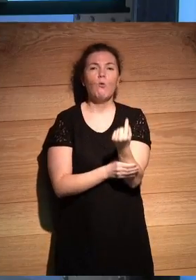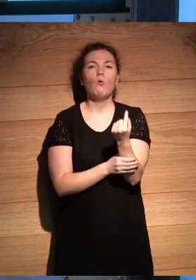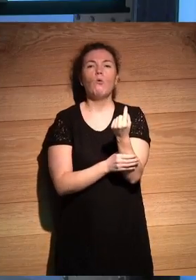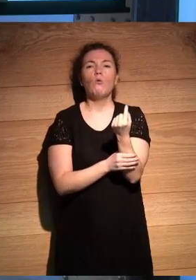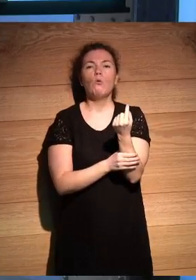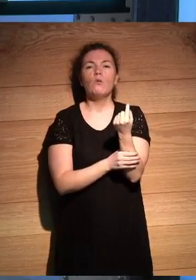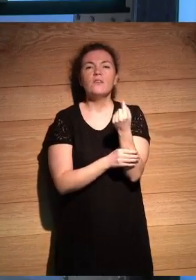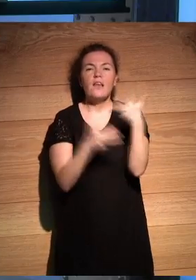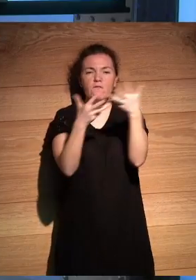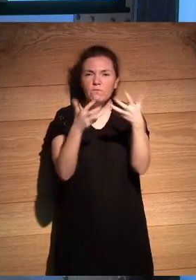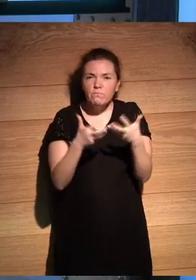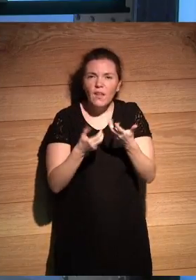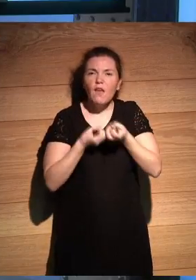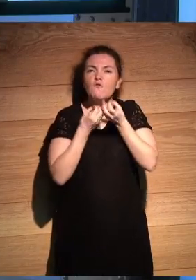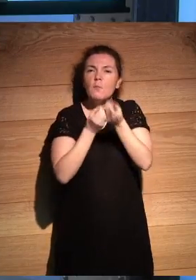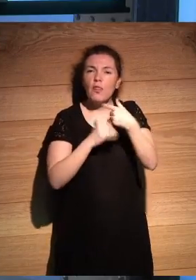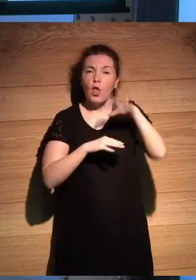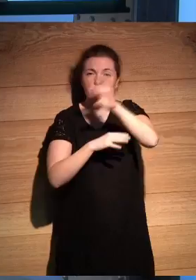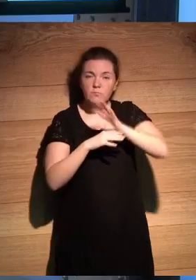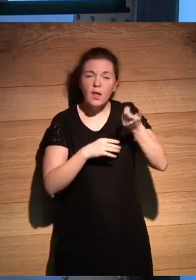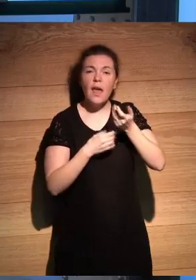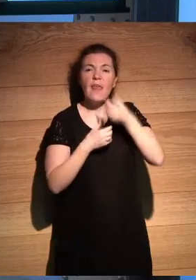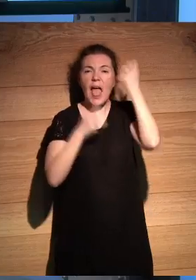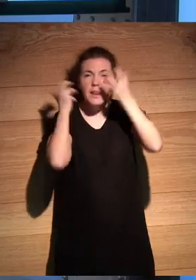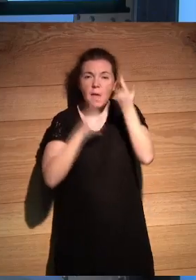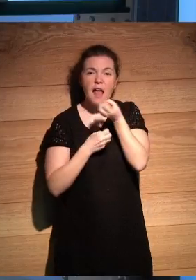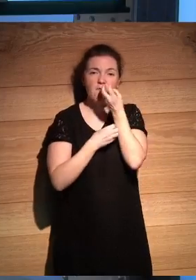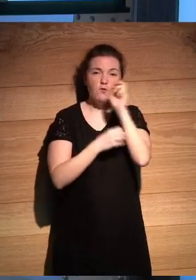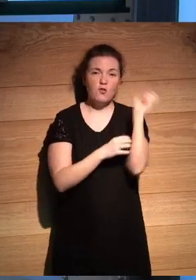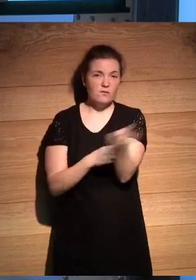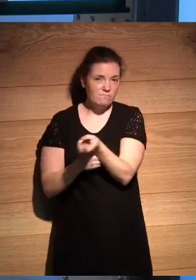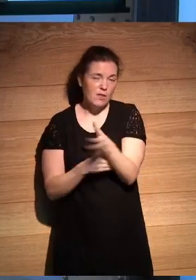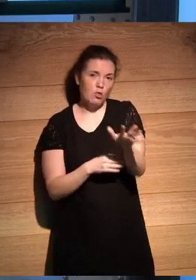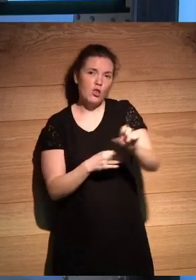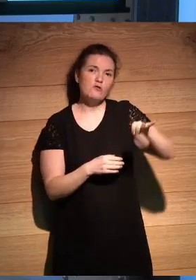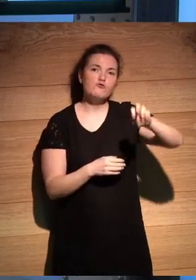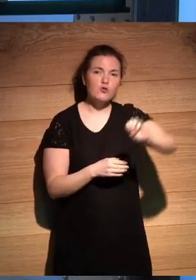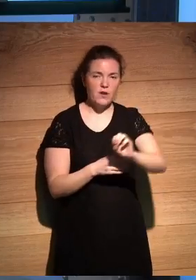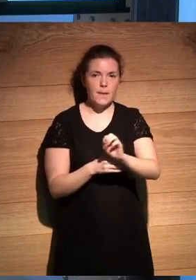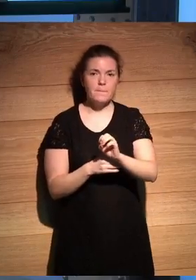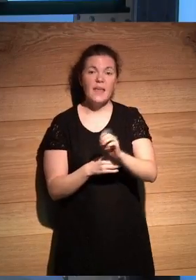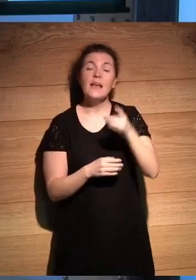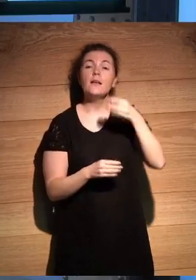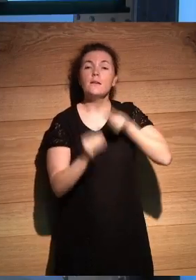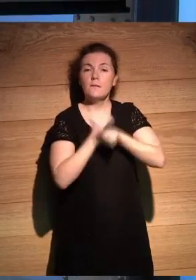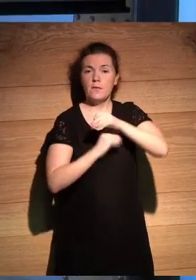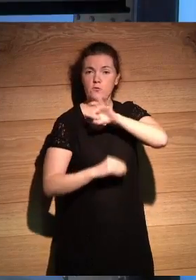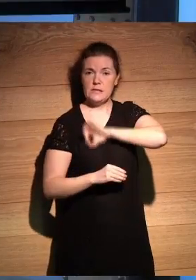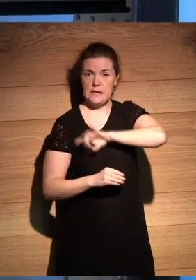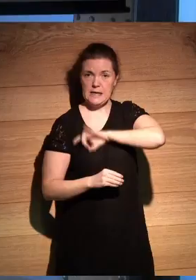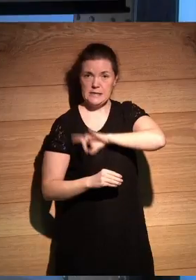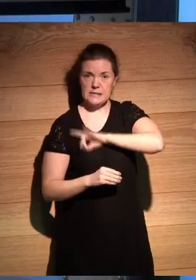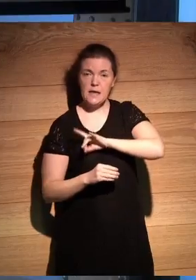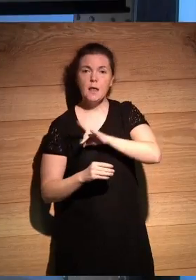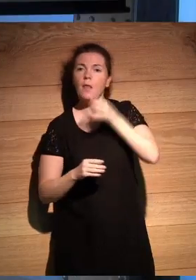información geográfica, de la fauna, de la flora, de Sonora. don Julio Montané, un chileno de